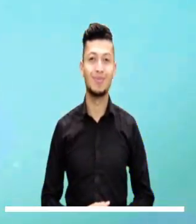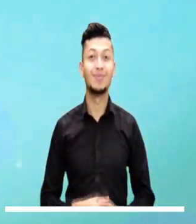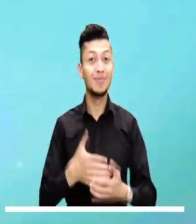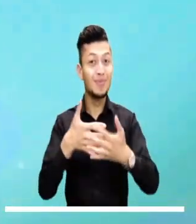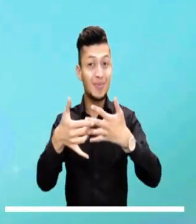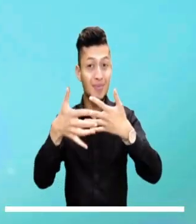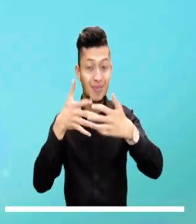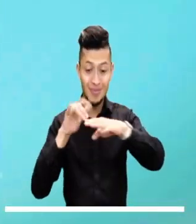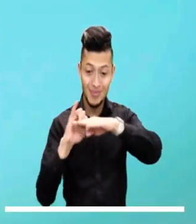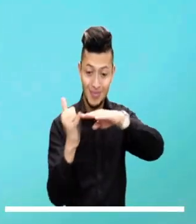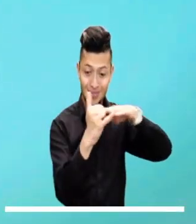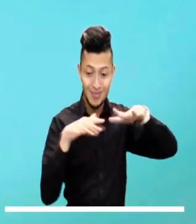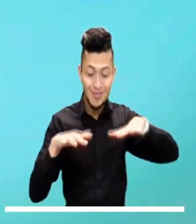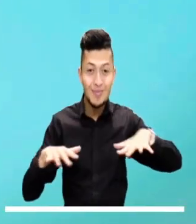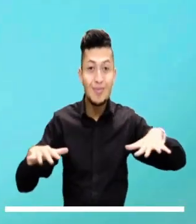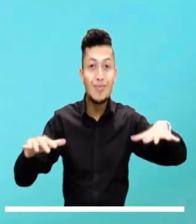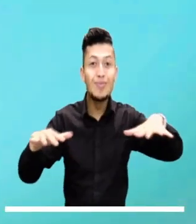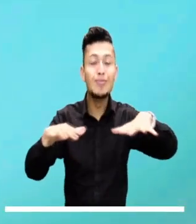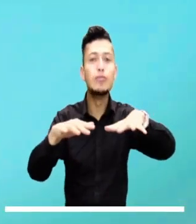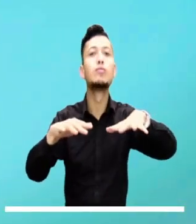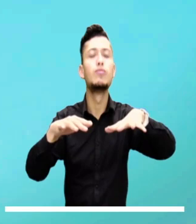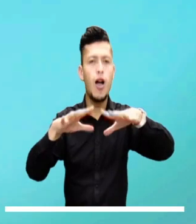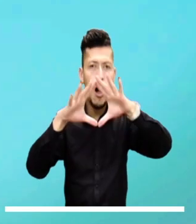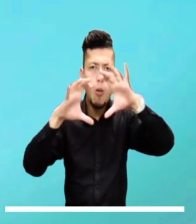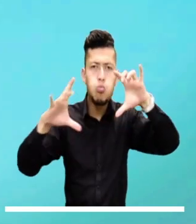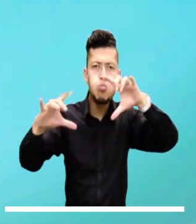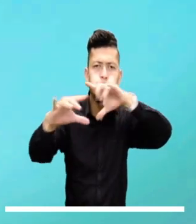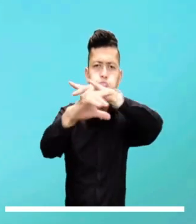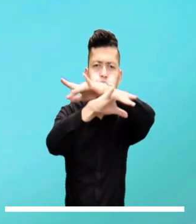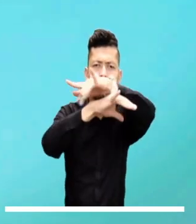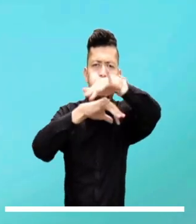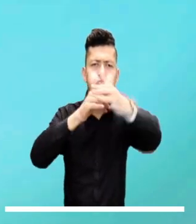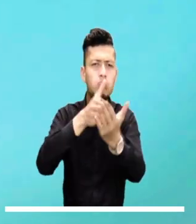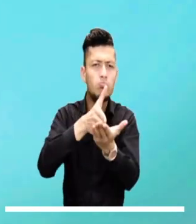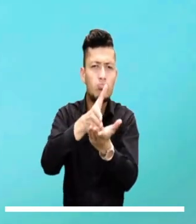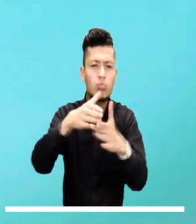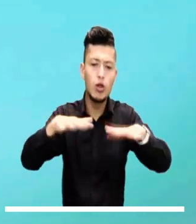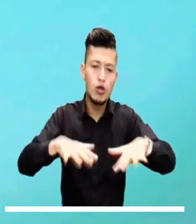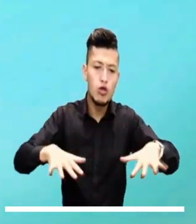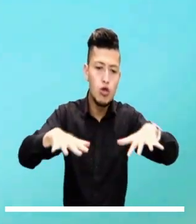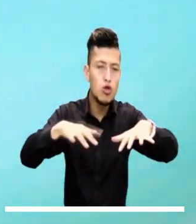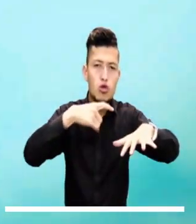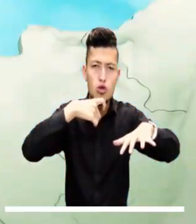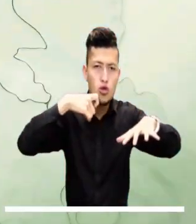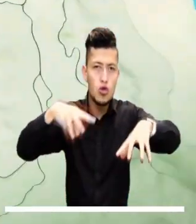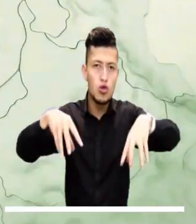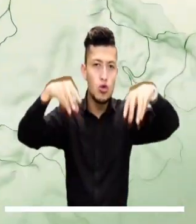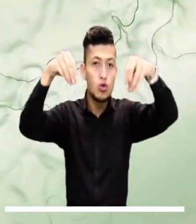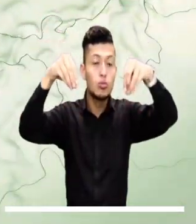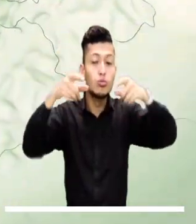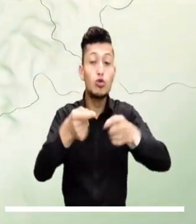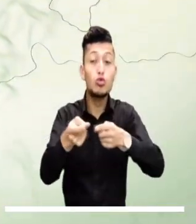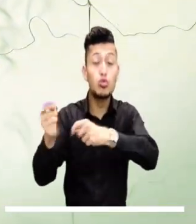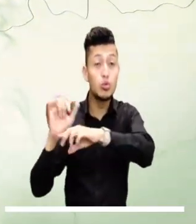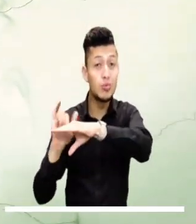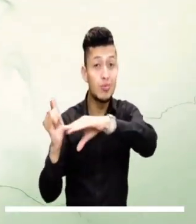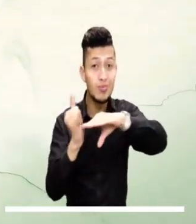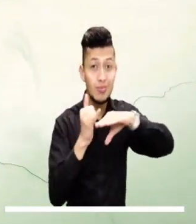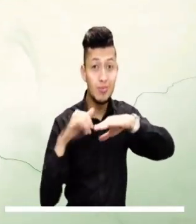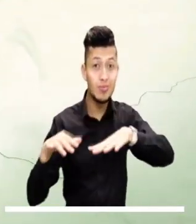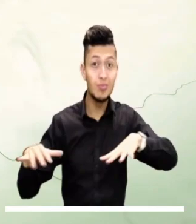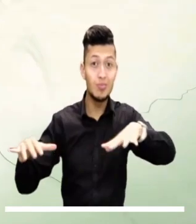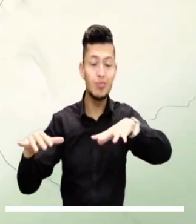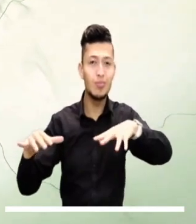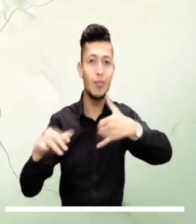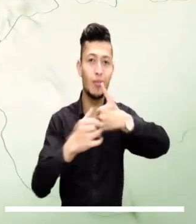El archipiélago colombiano continuará presentando abundante nubosidad con tiempo seco en cercanías a las islas. El